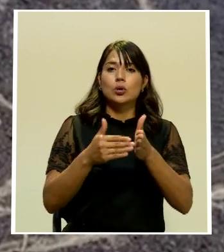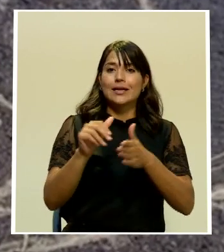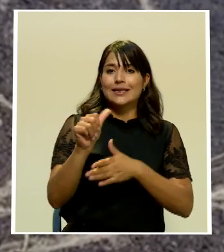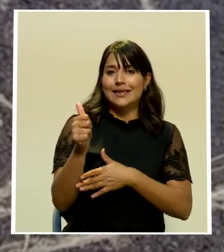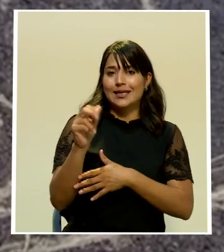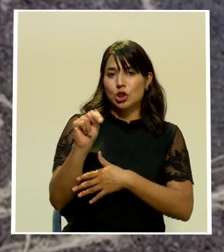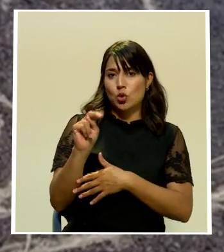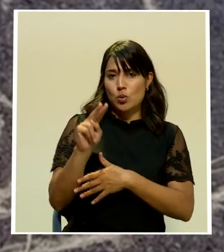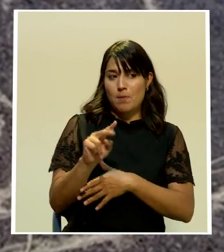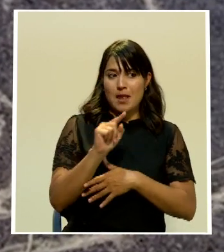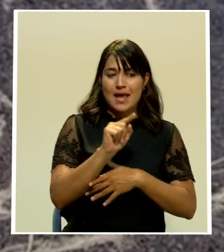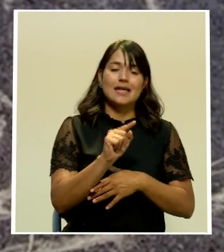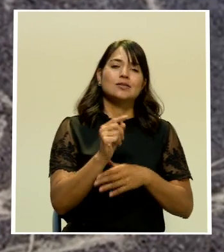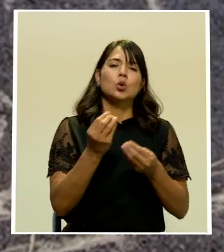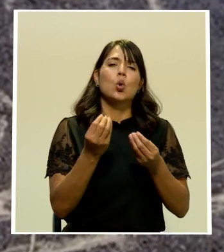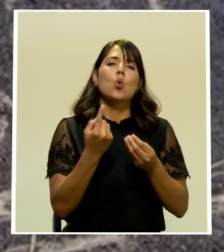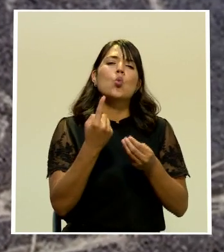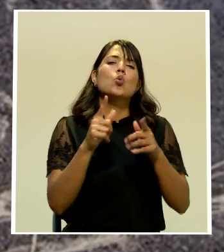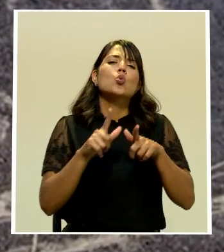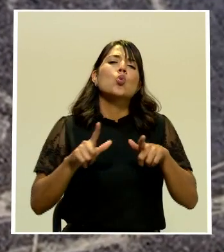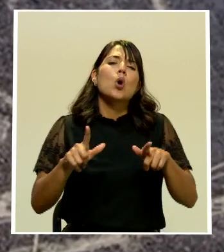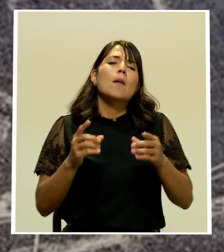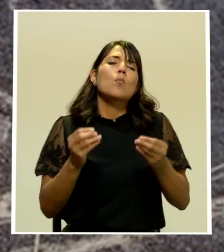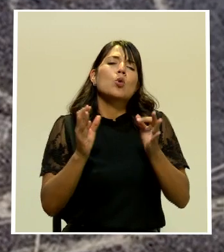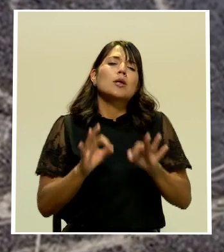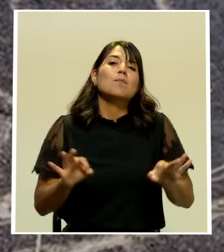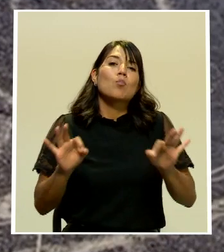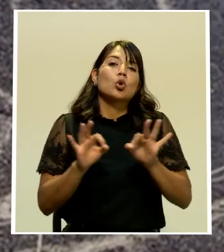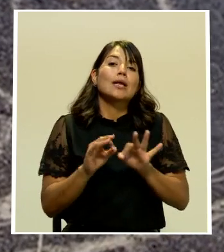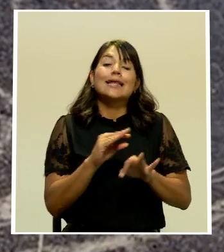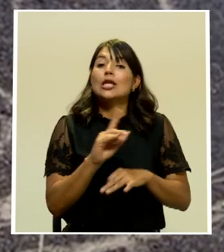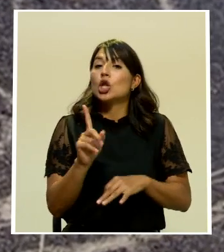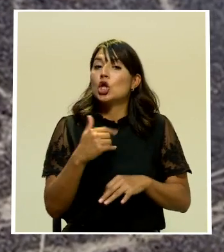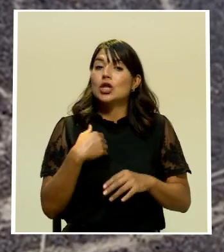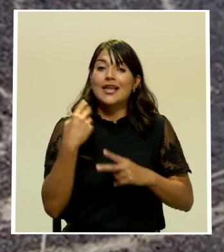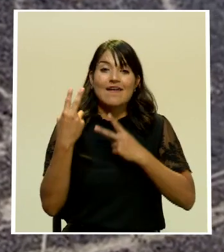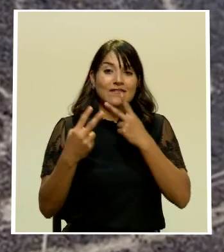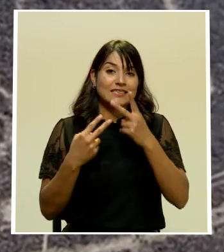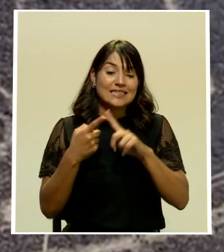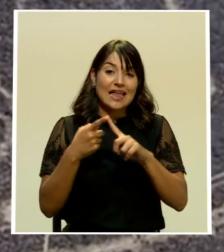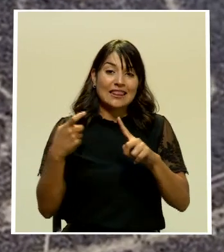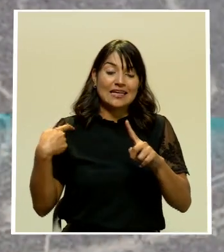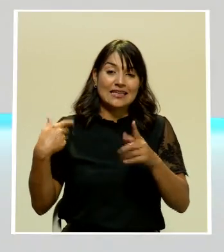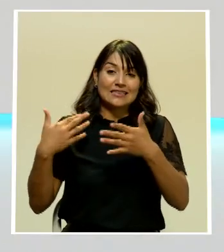de las grandes atracciones turísticas que no recibe visitantes desde hace siete meses por la pandemia